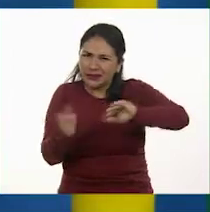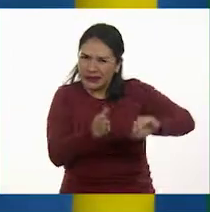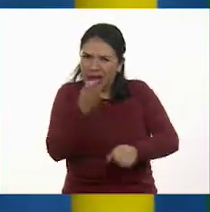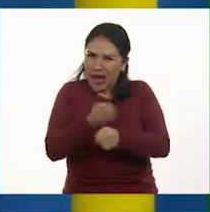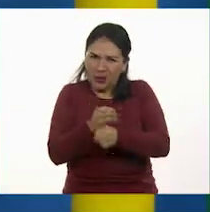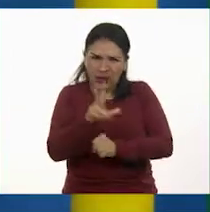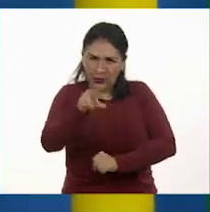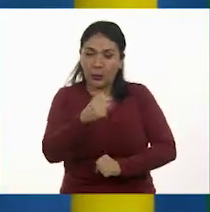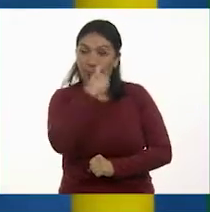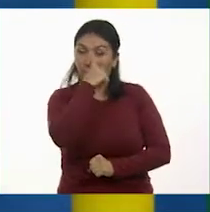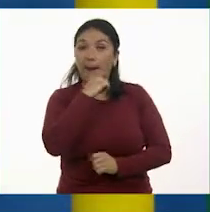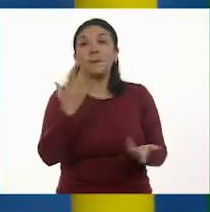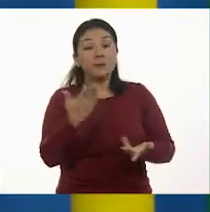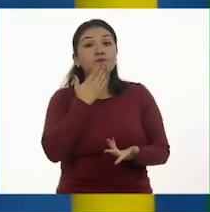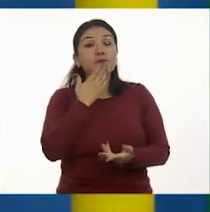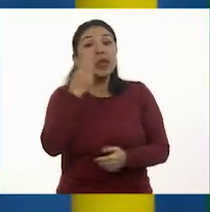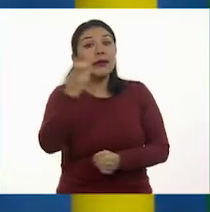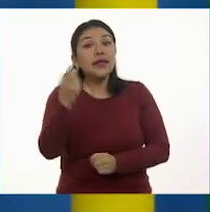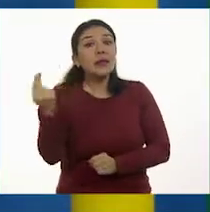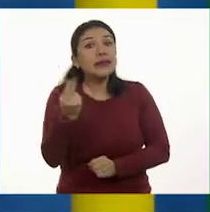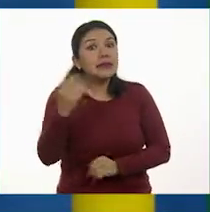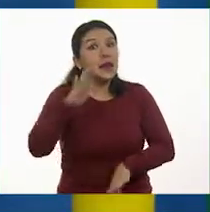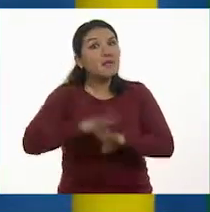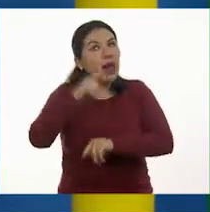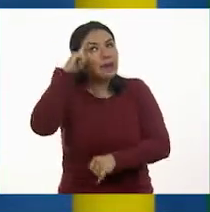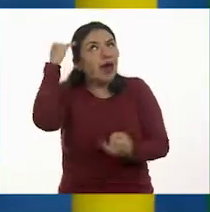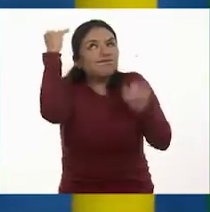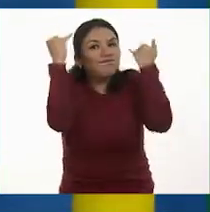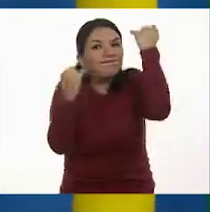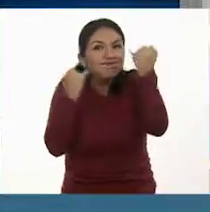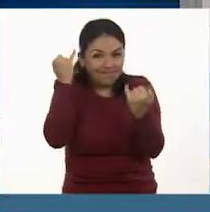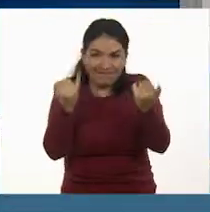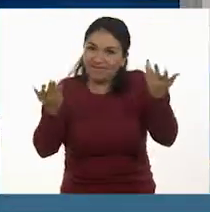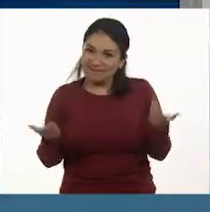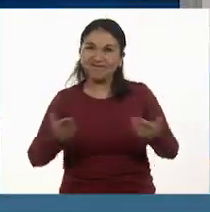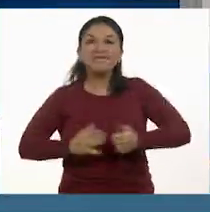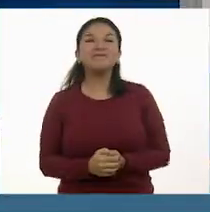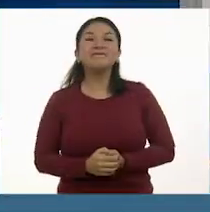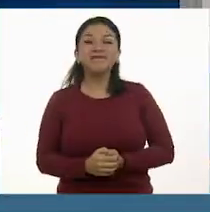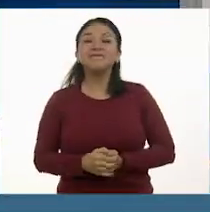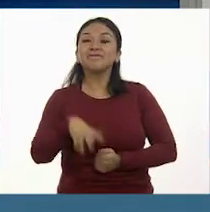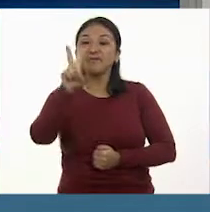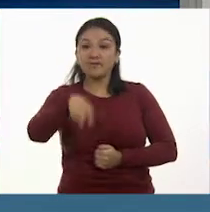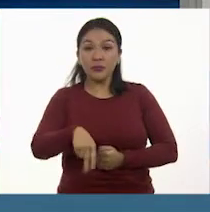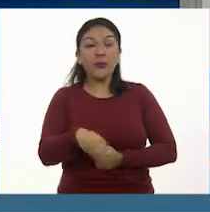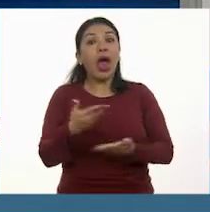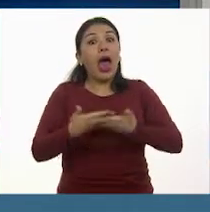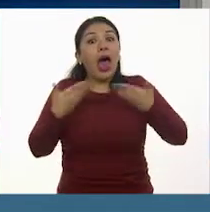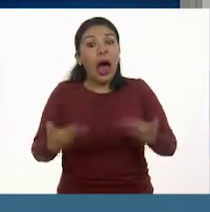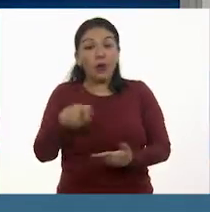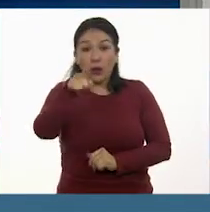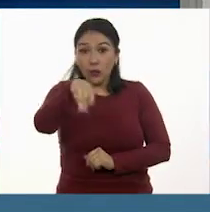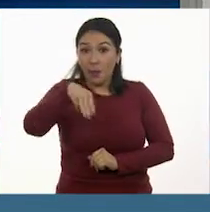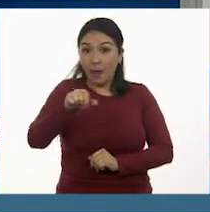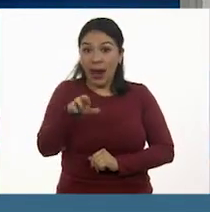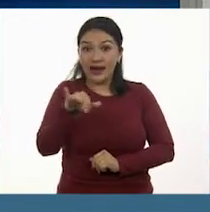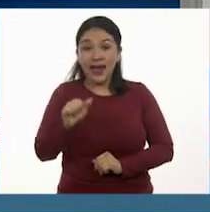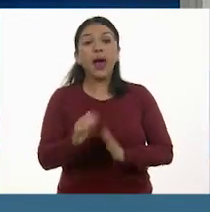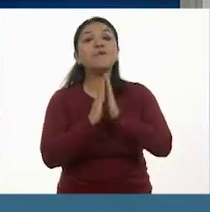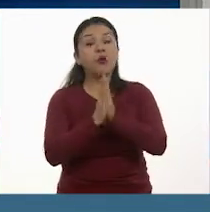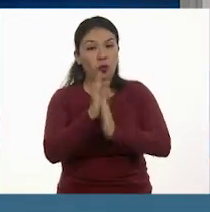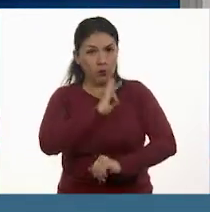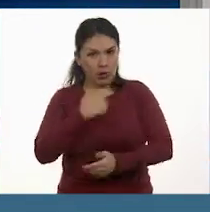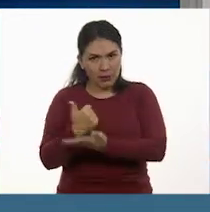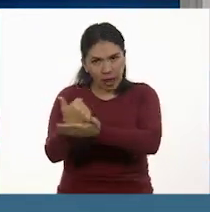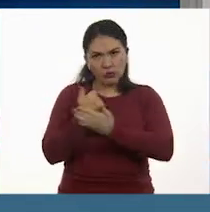Muy bien. Entonces, esto requiere de mucha imaginación. Pues sí, así es que María, por favor, ¿nos